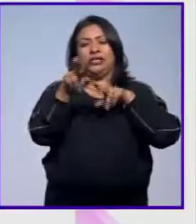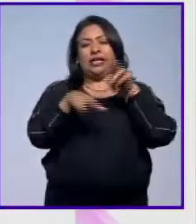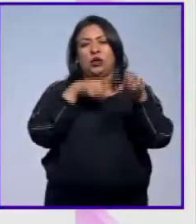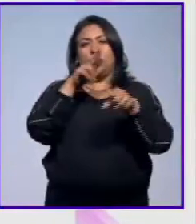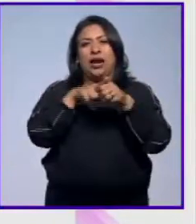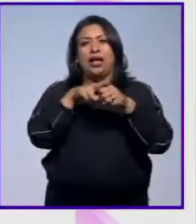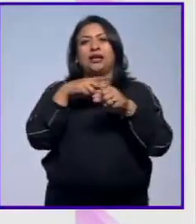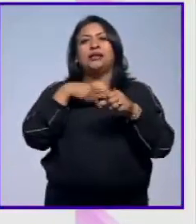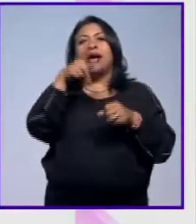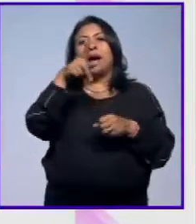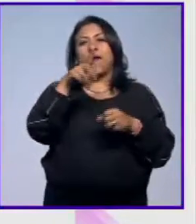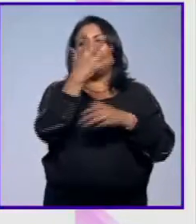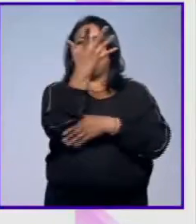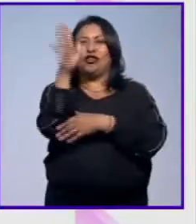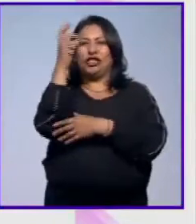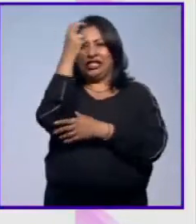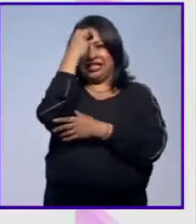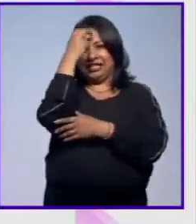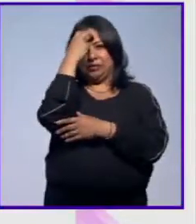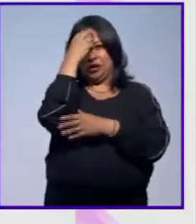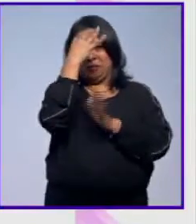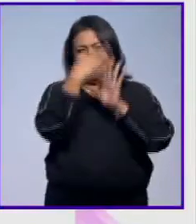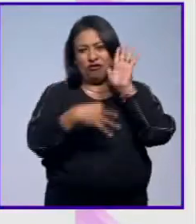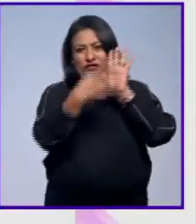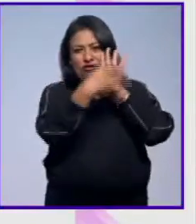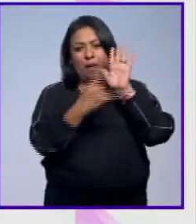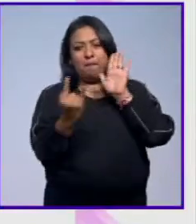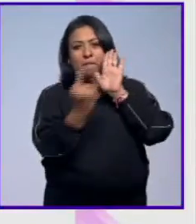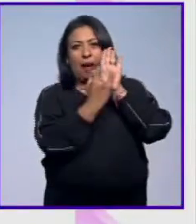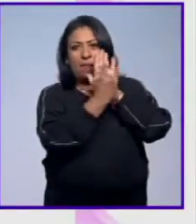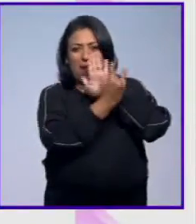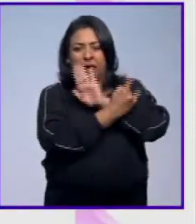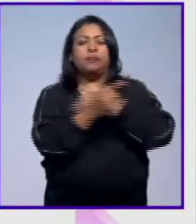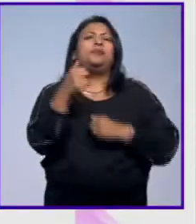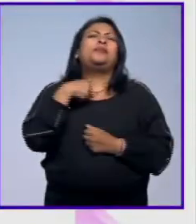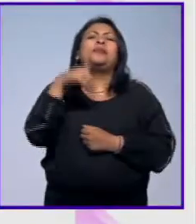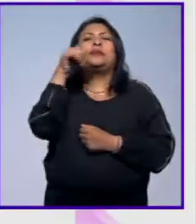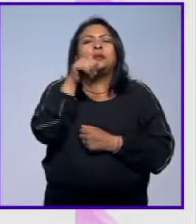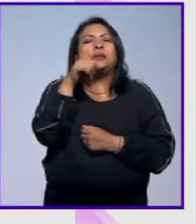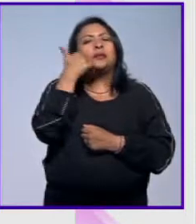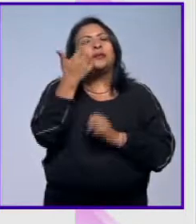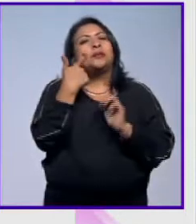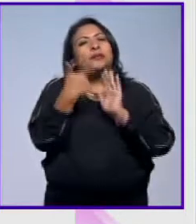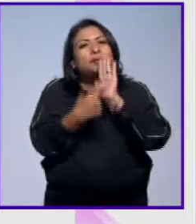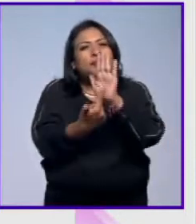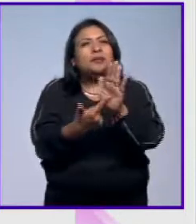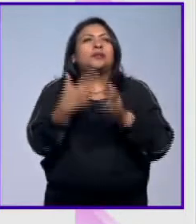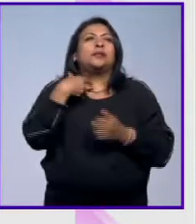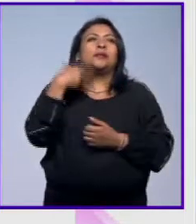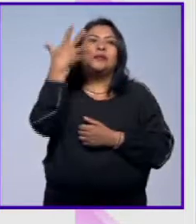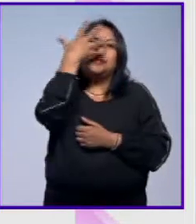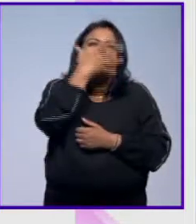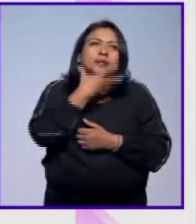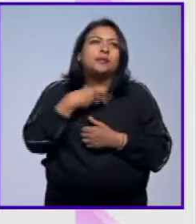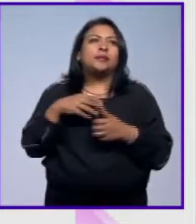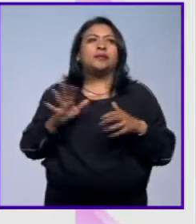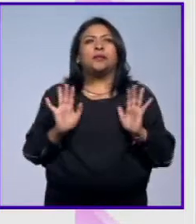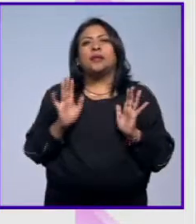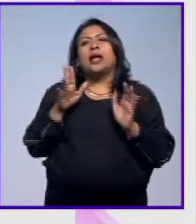en las rejas del bosque de Chapultepec. Siempre tratamos de mostrar en sí las bellezas ya sea